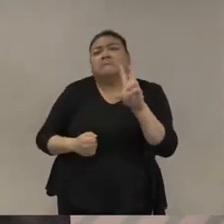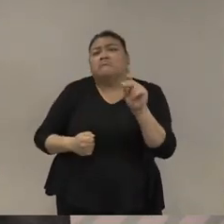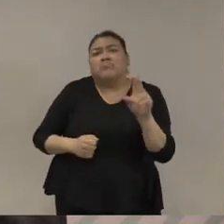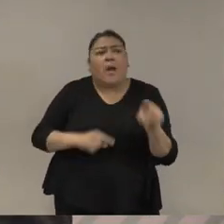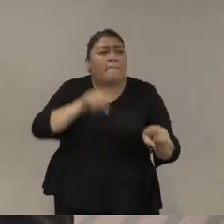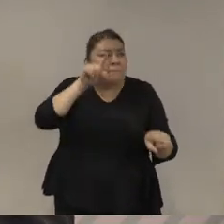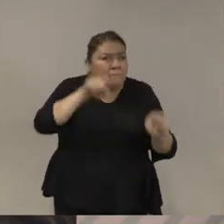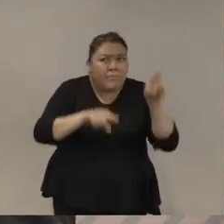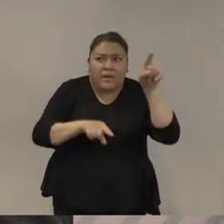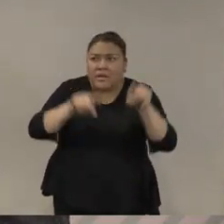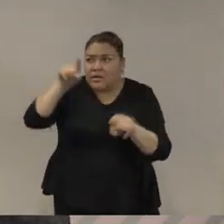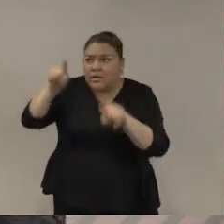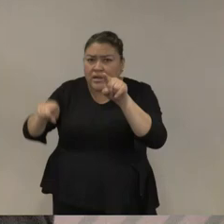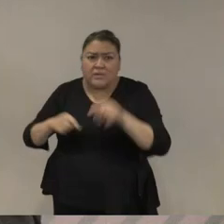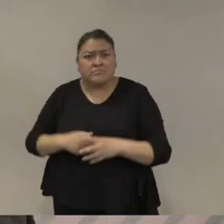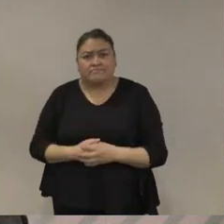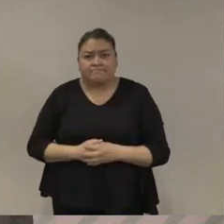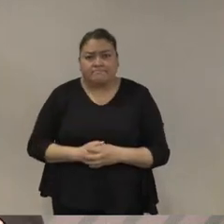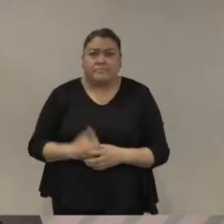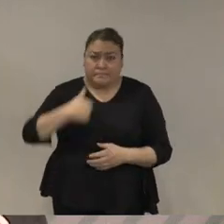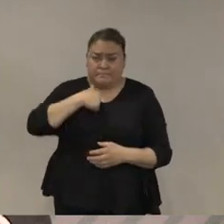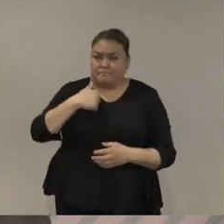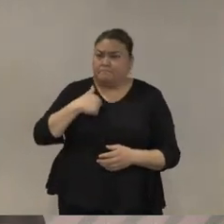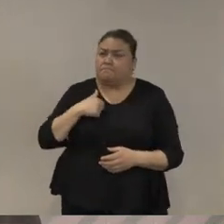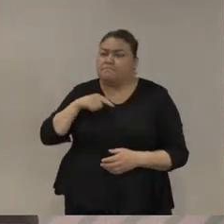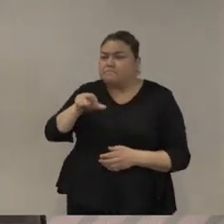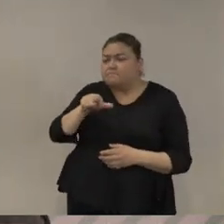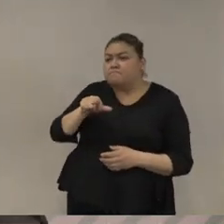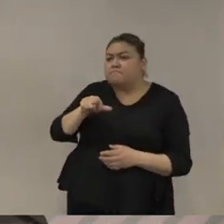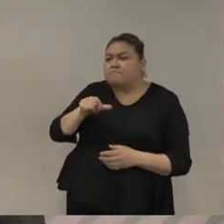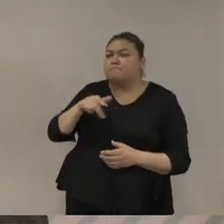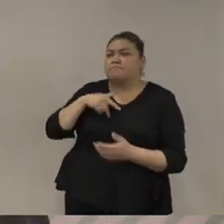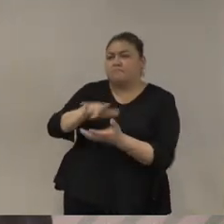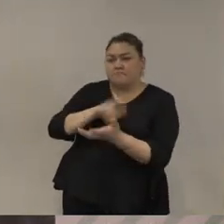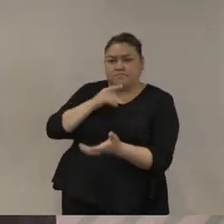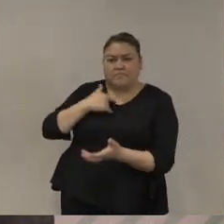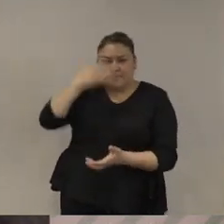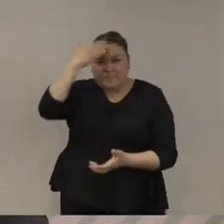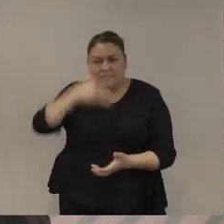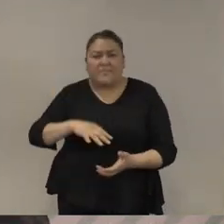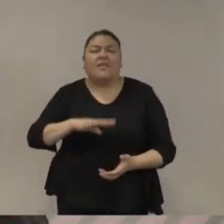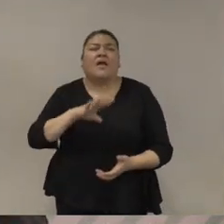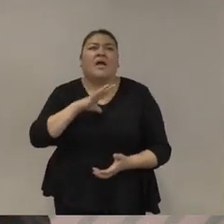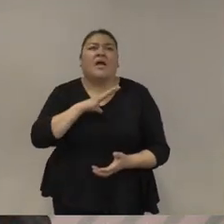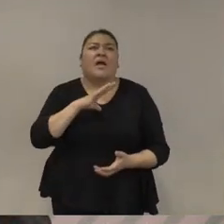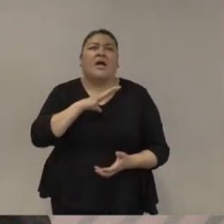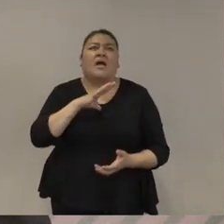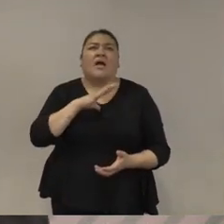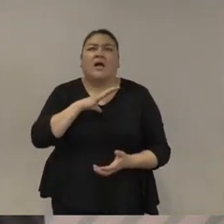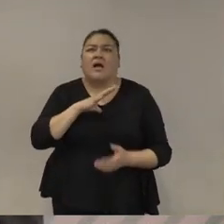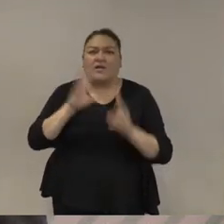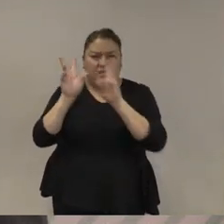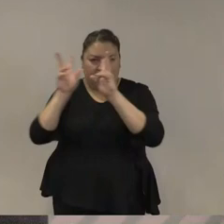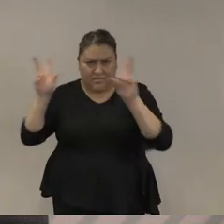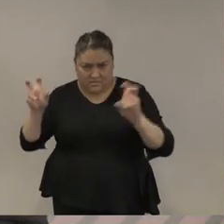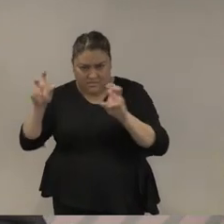estoy enterándome que existen circuitos epistemológicos disciplinas